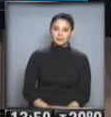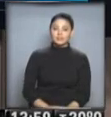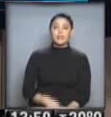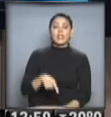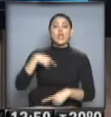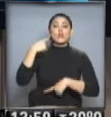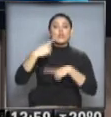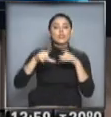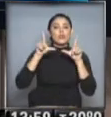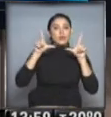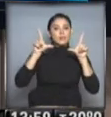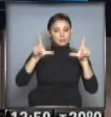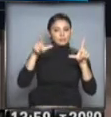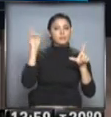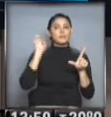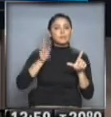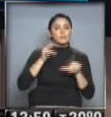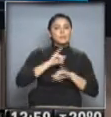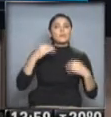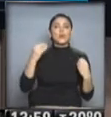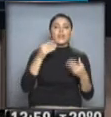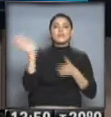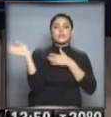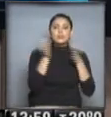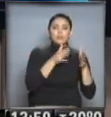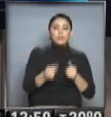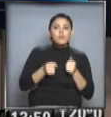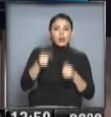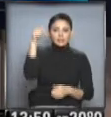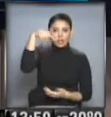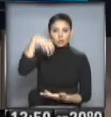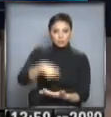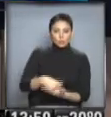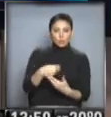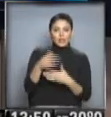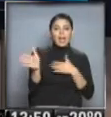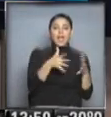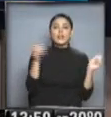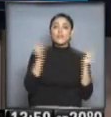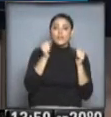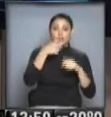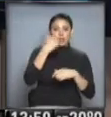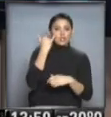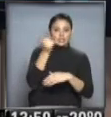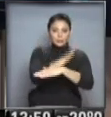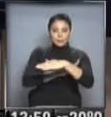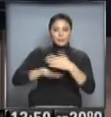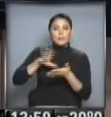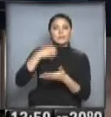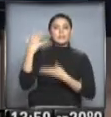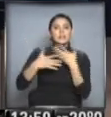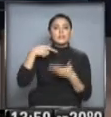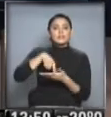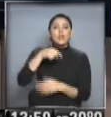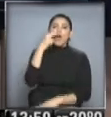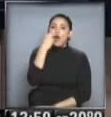Y continúa vigente un aviso de alerta por vientos muy fuertes en el sur patagónico. Esto es por el ingreso de aire frío que ya se está notando. En Ushuaia hace más de 11